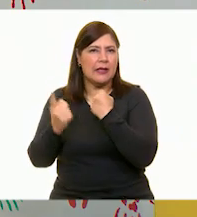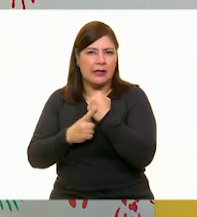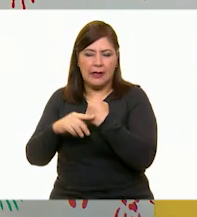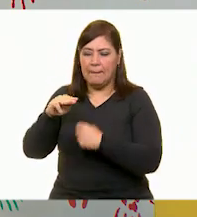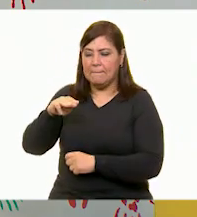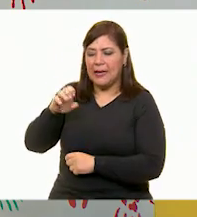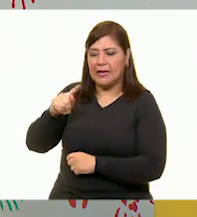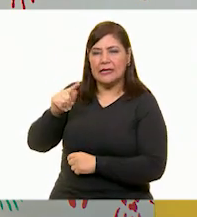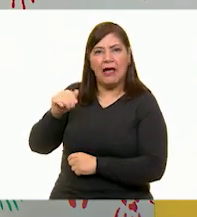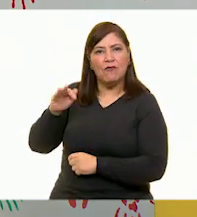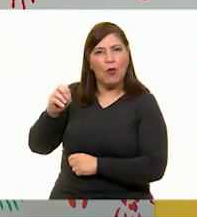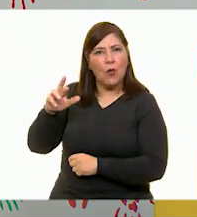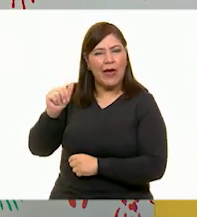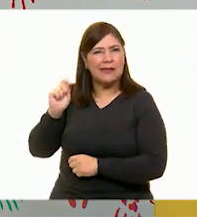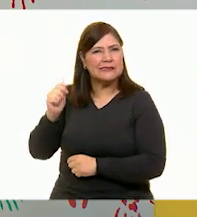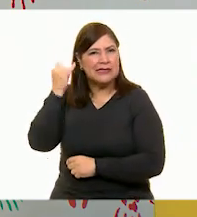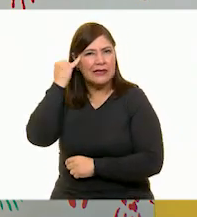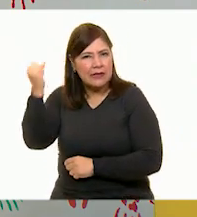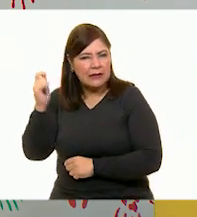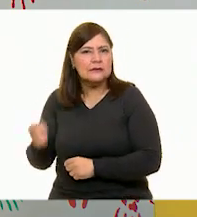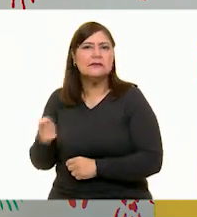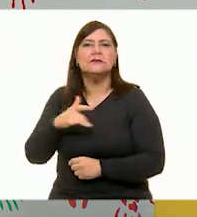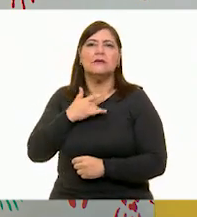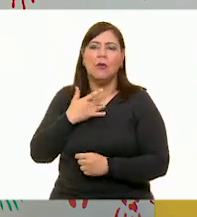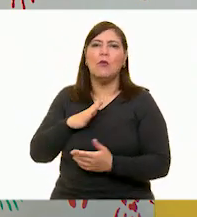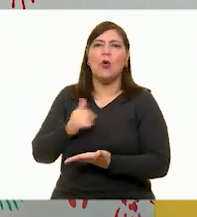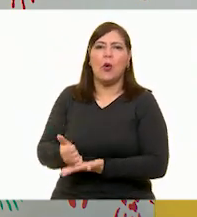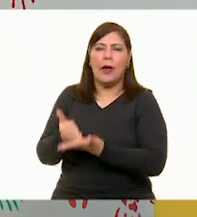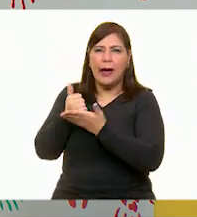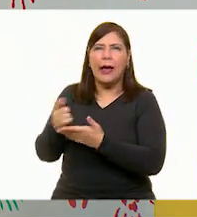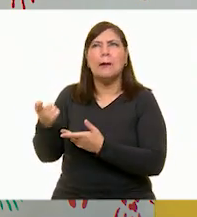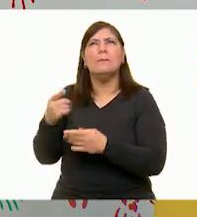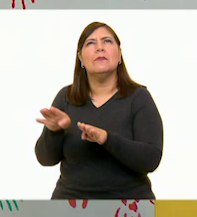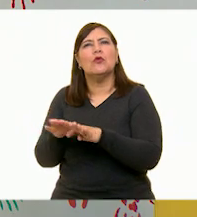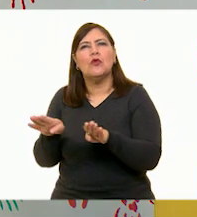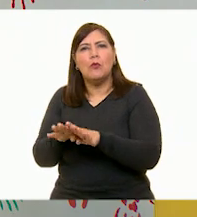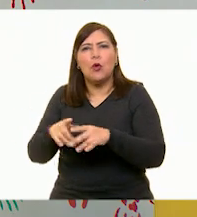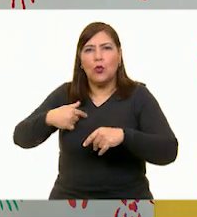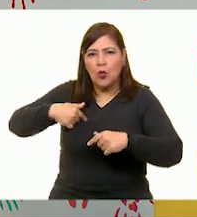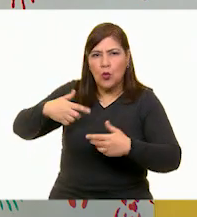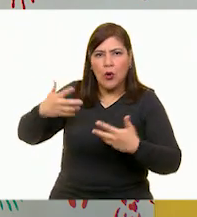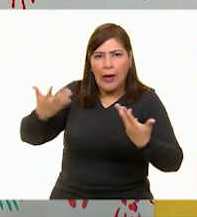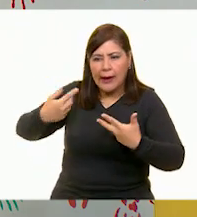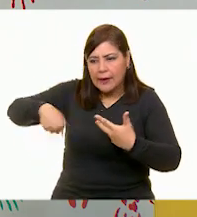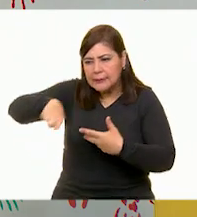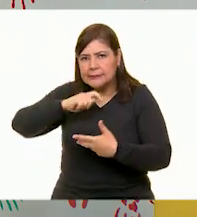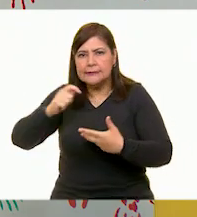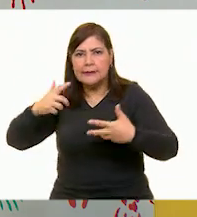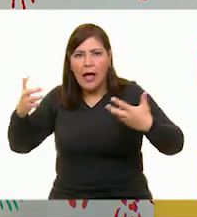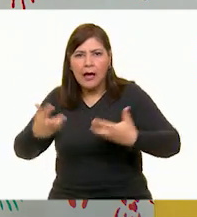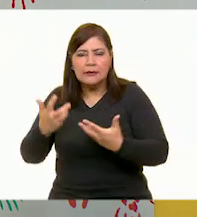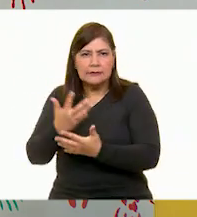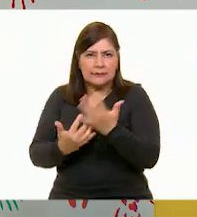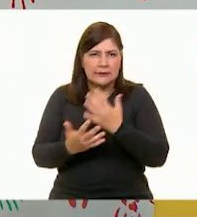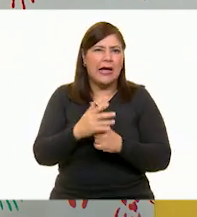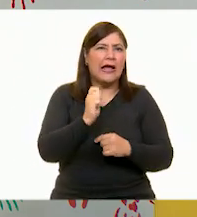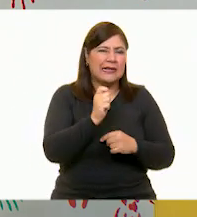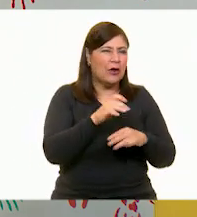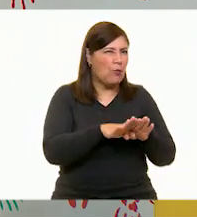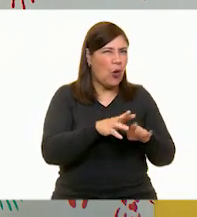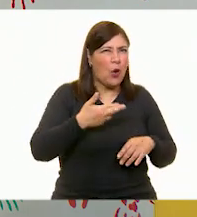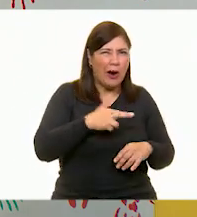comentando, Erick, para ayudarnos a todos y a ver cómo podemos tomar acción. ¿Cuál? O sea, el río revuelto que es...